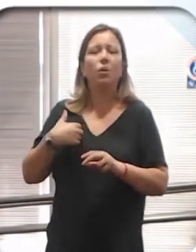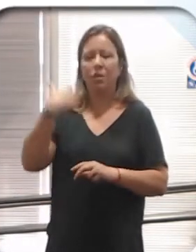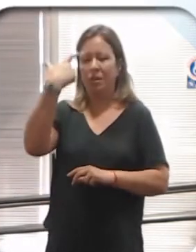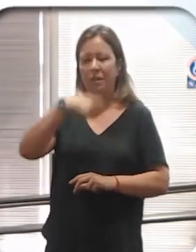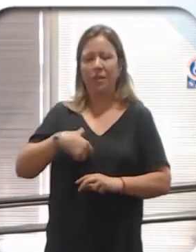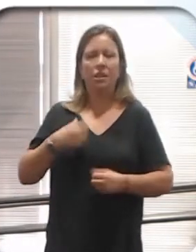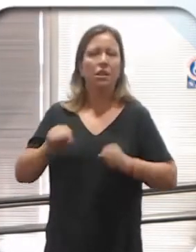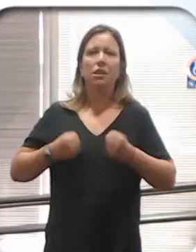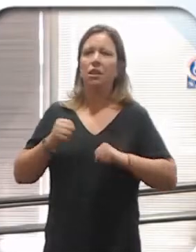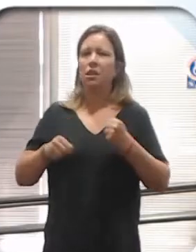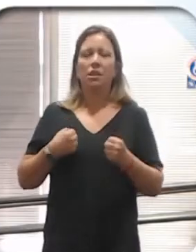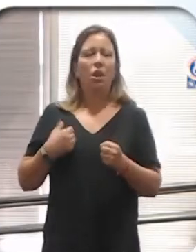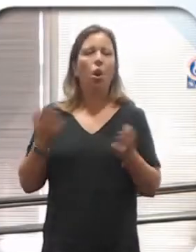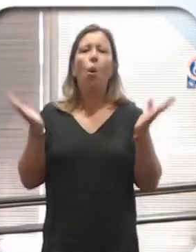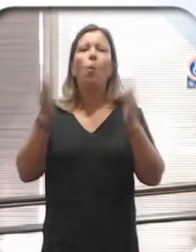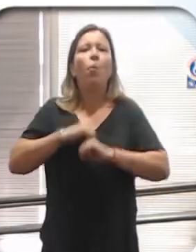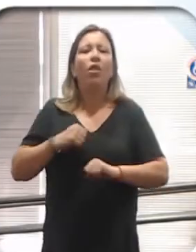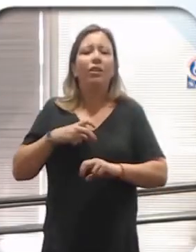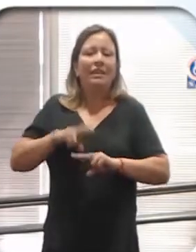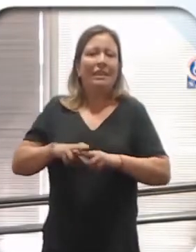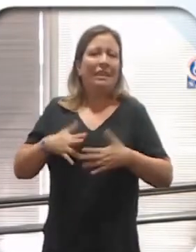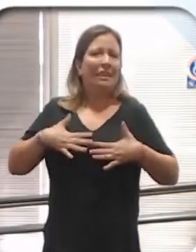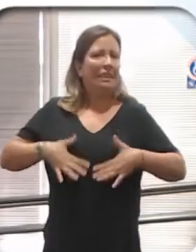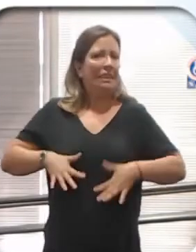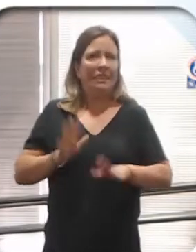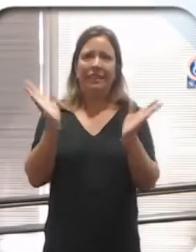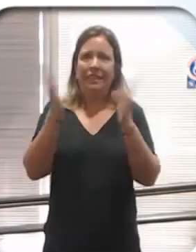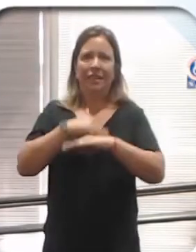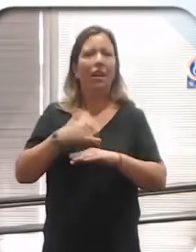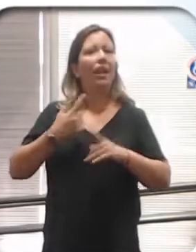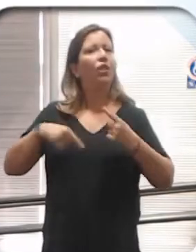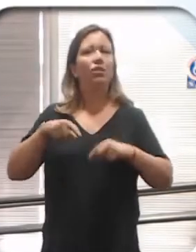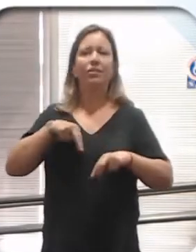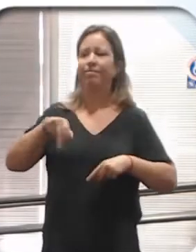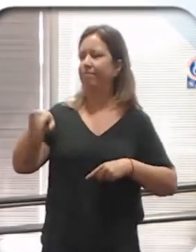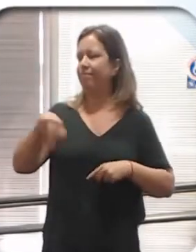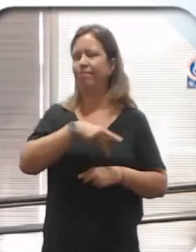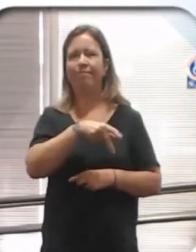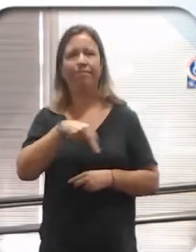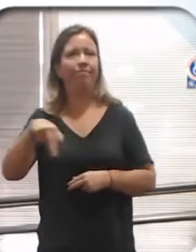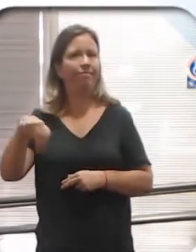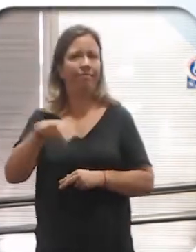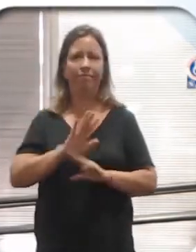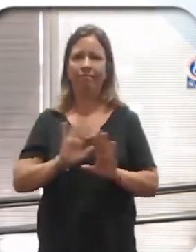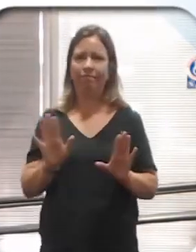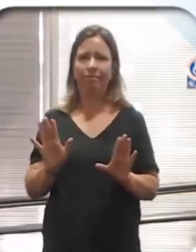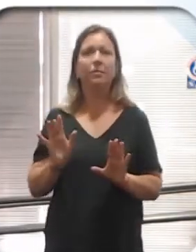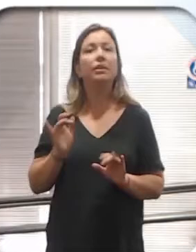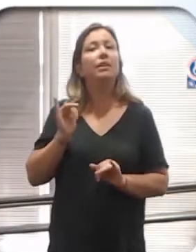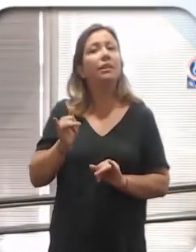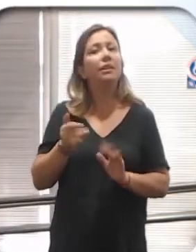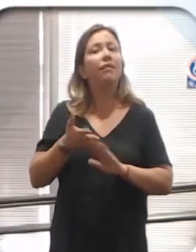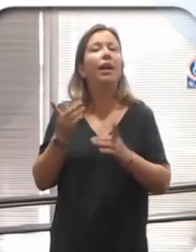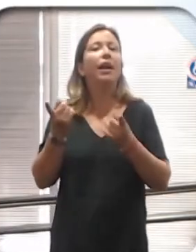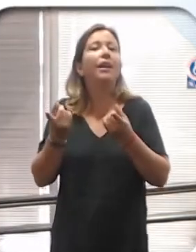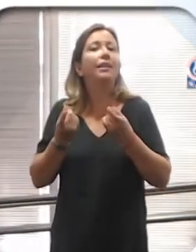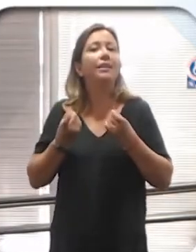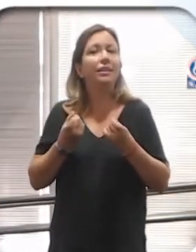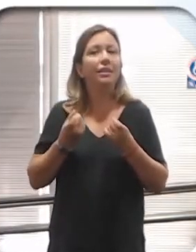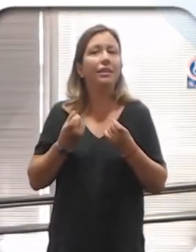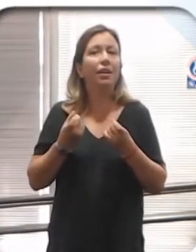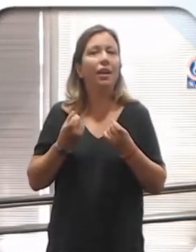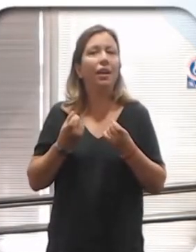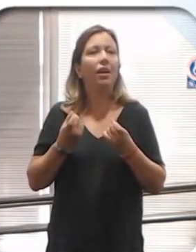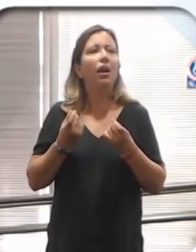generalizado, ansiedad, hormiguitas en algún sector del cuerpo, por lo tanto voy a andar caminando por un lado y para el otro. Lo que sí voy a necesitar